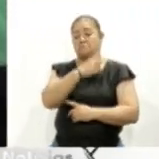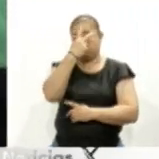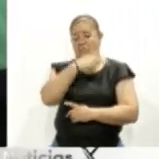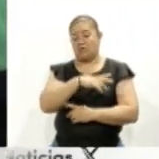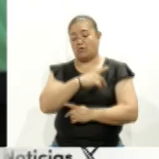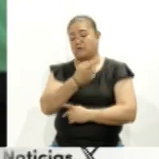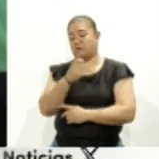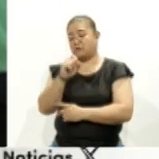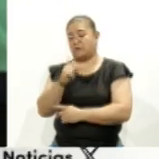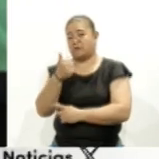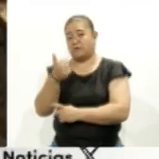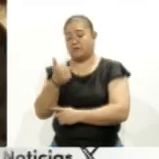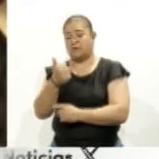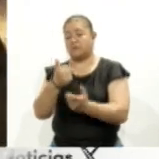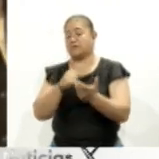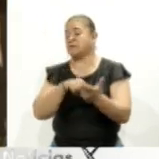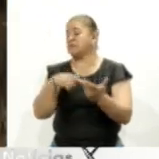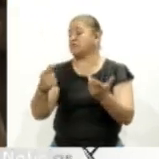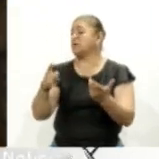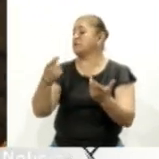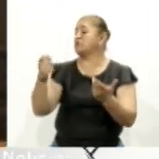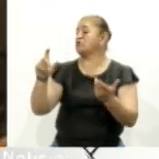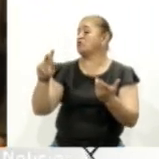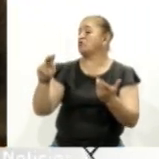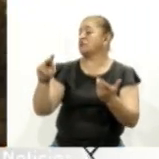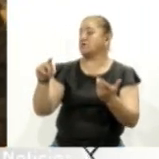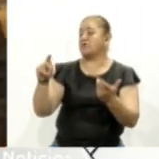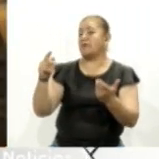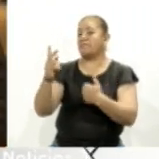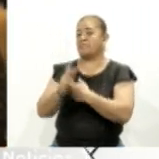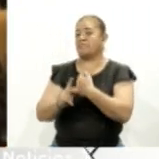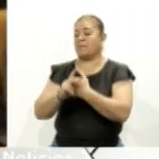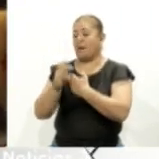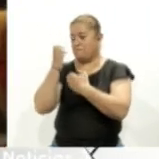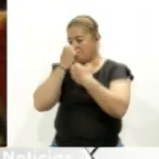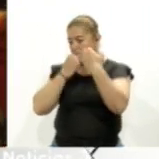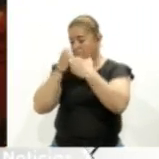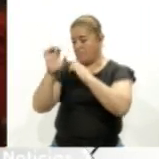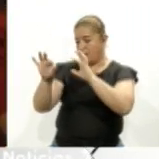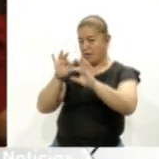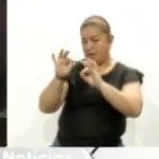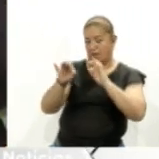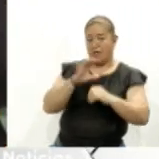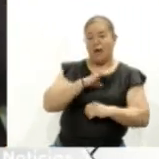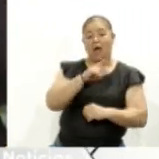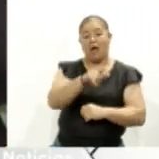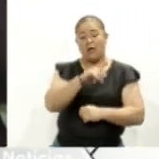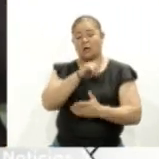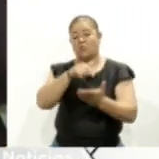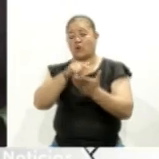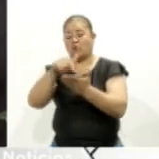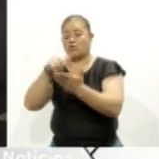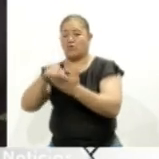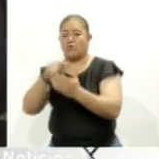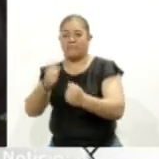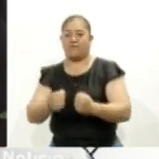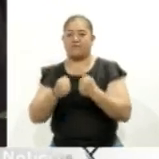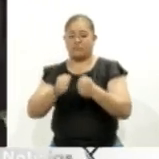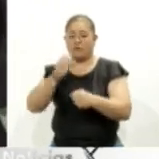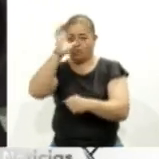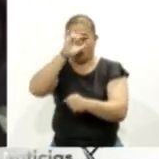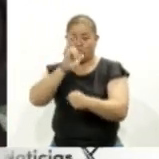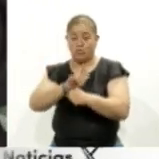el lugar 126 de 180 países evaluados, de ahí la importancia de generar espacios que propicien el fortalecimiento de la cultura de la